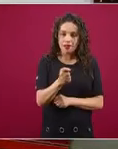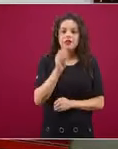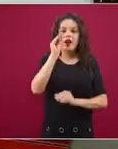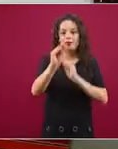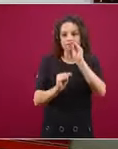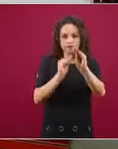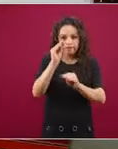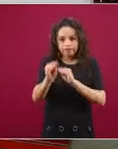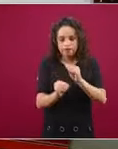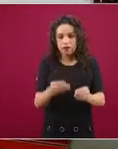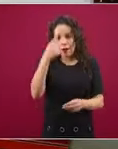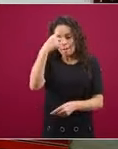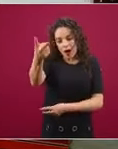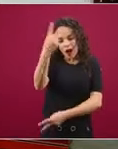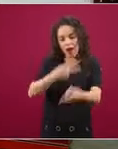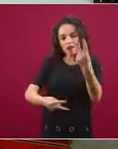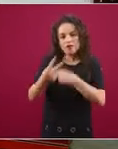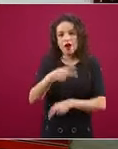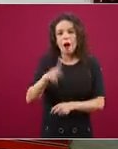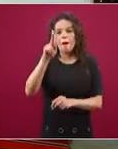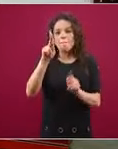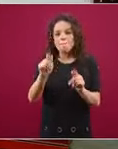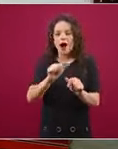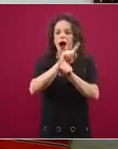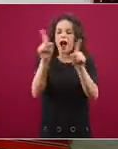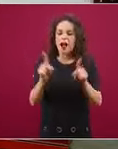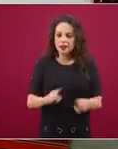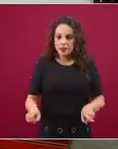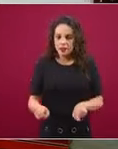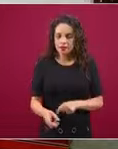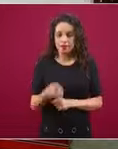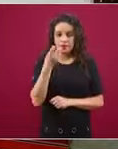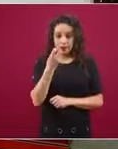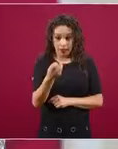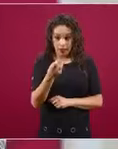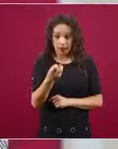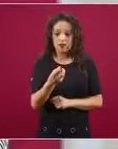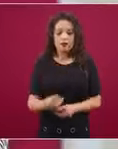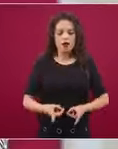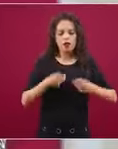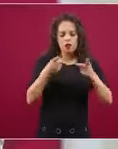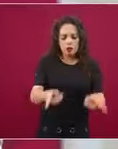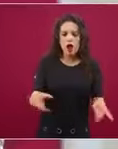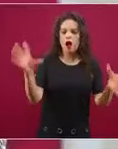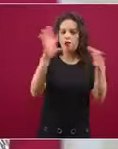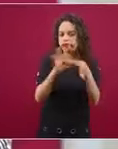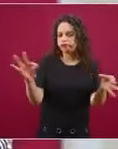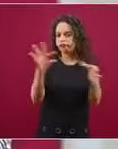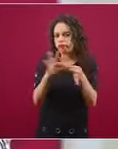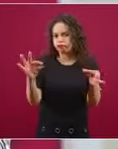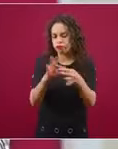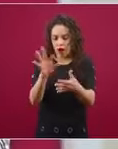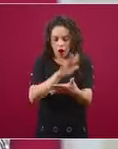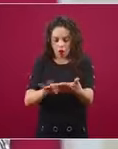Es un instrumento donde se le prepara a través de tanto teórico como práctico todo lo que